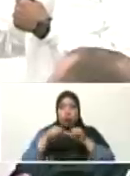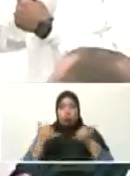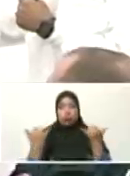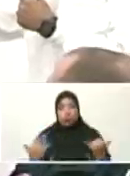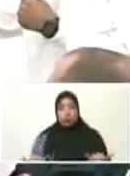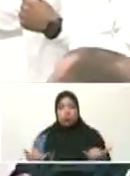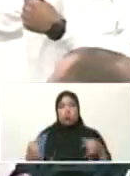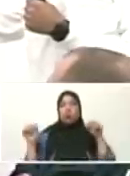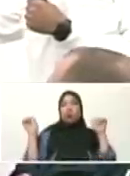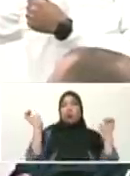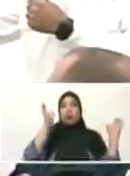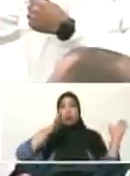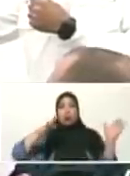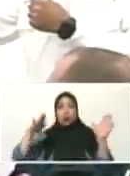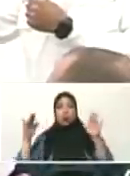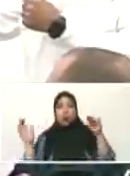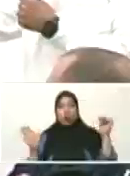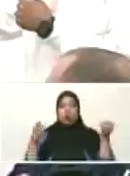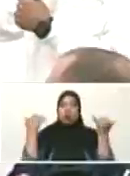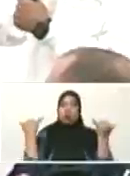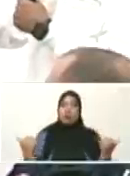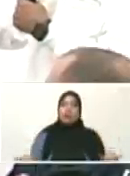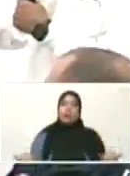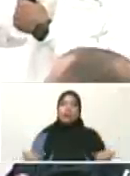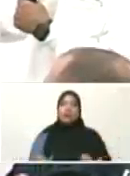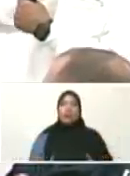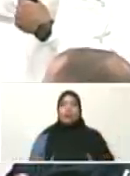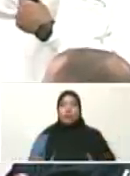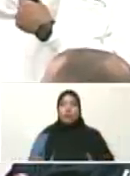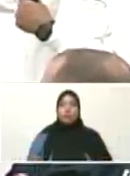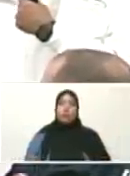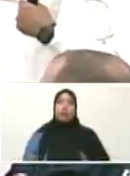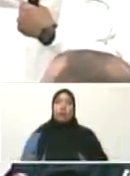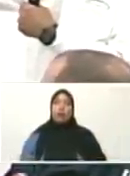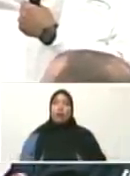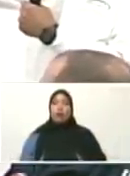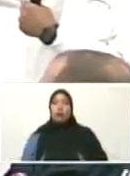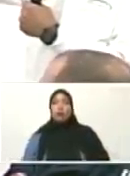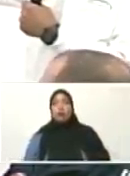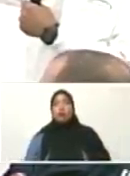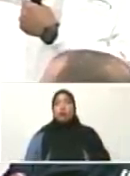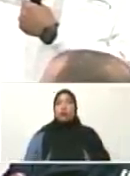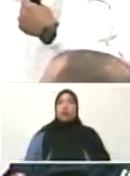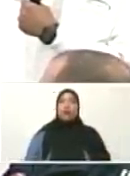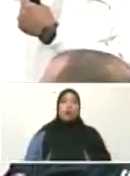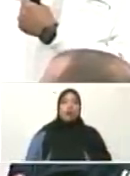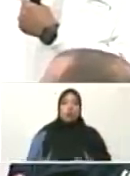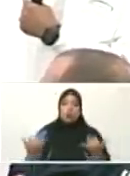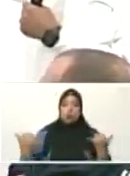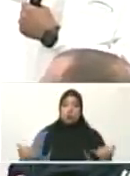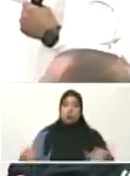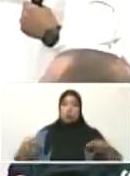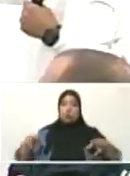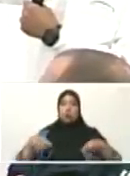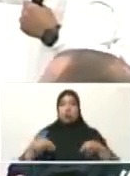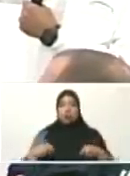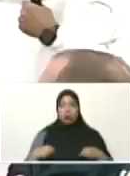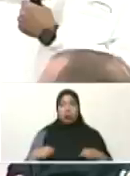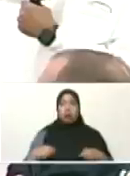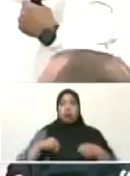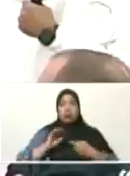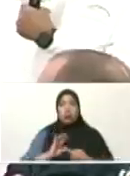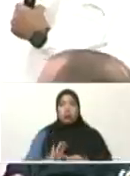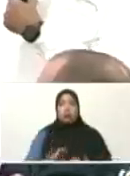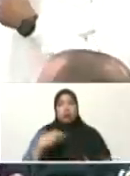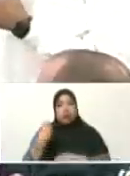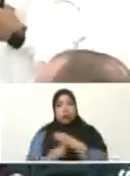sostenidos. Ya tiene vientos de tormenta tropical. No se le ha asignado, como a le corresponde el nombre de